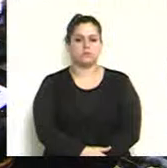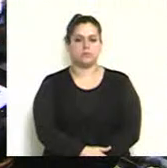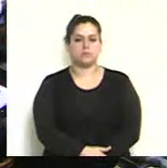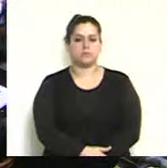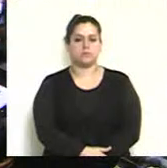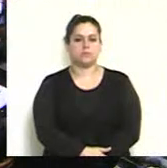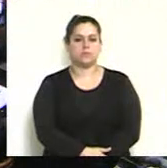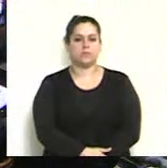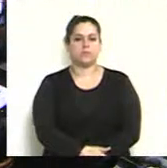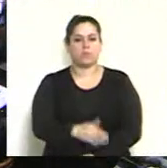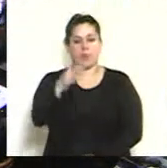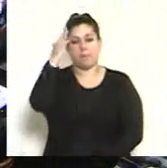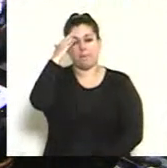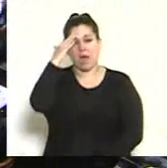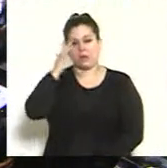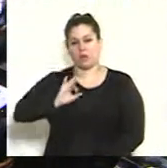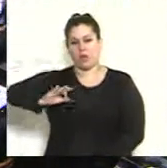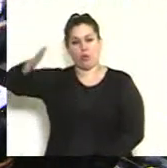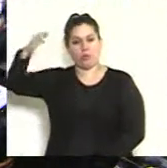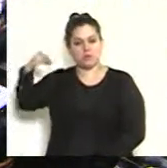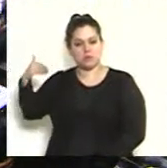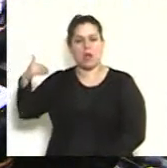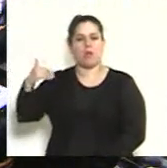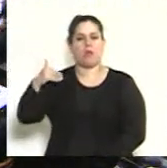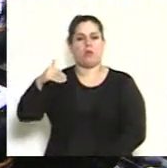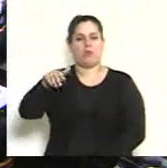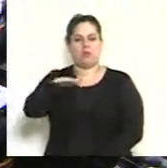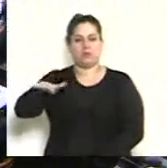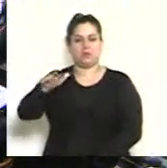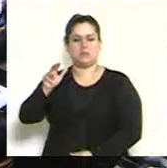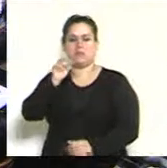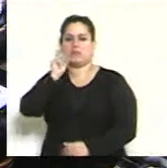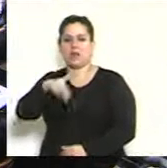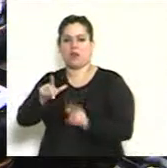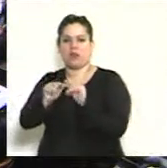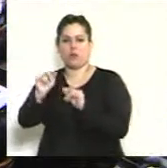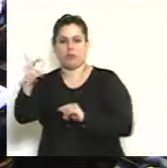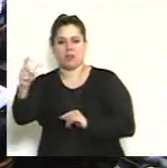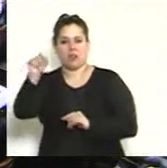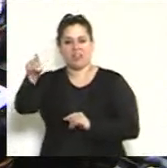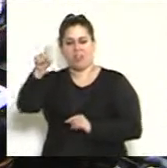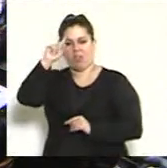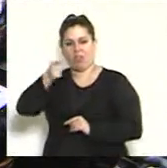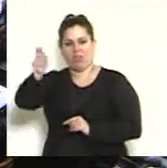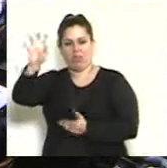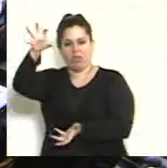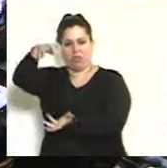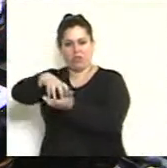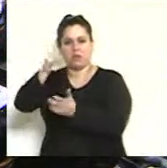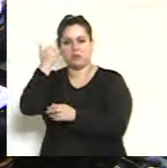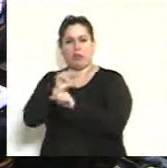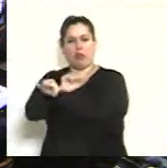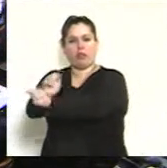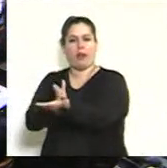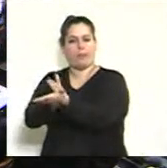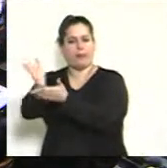En marzo del año pasado, la Sala 3 de la Cámara Nacional de Casación Penal ratificó las condenas a prisión